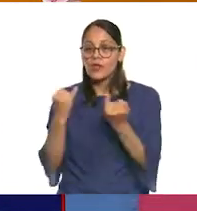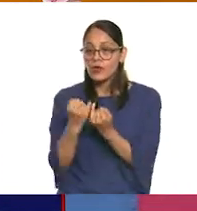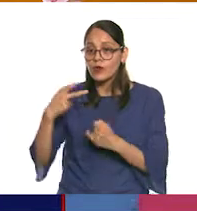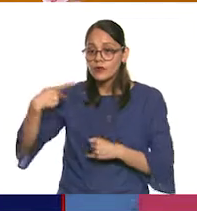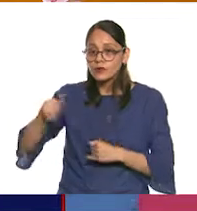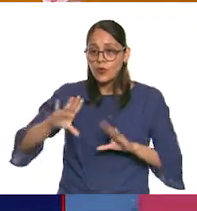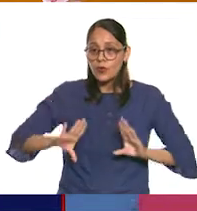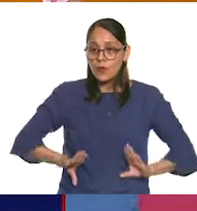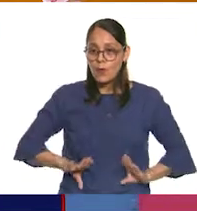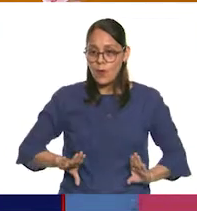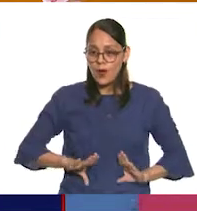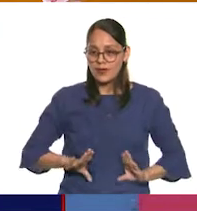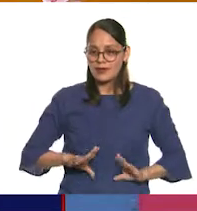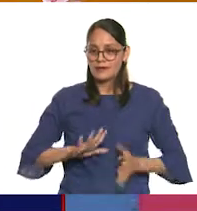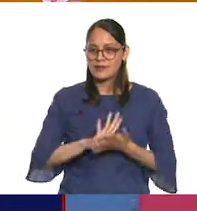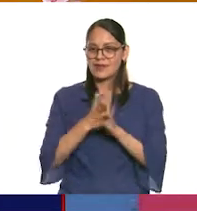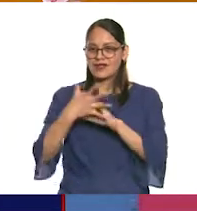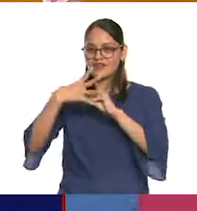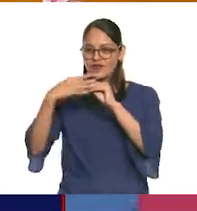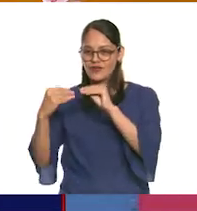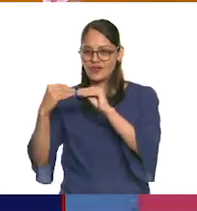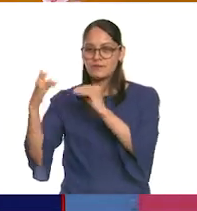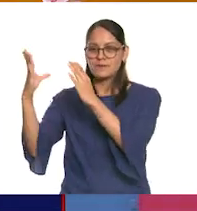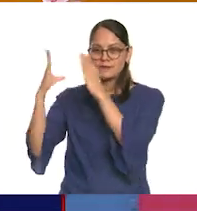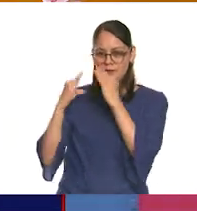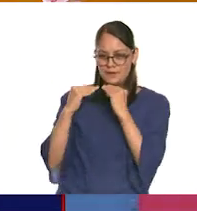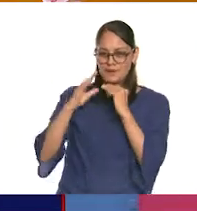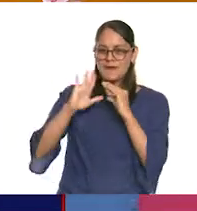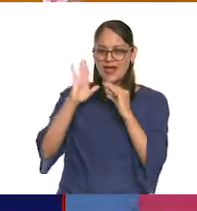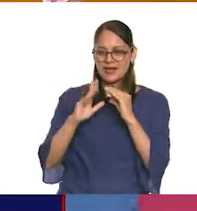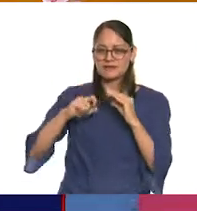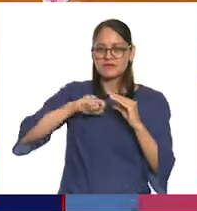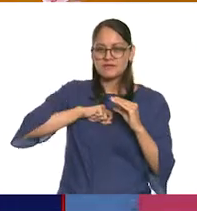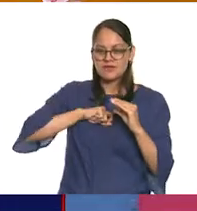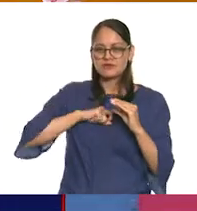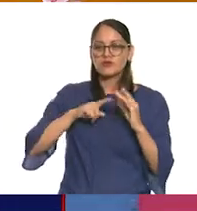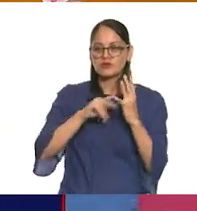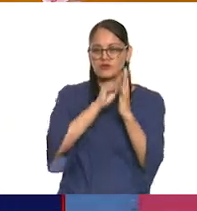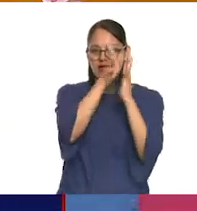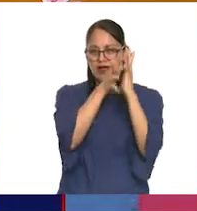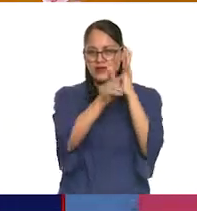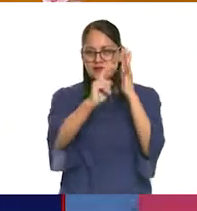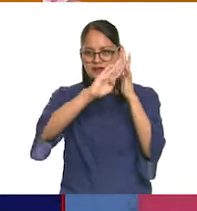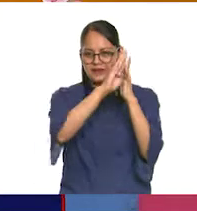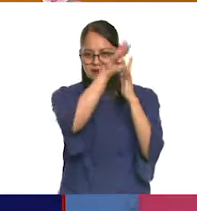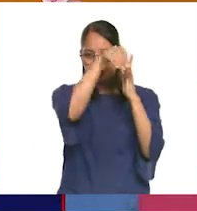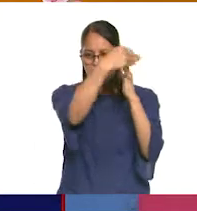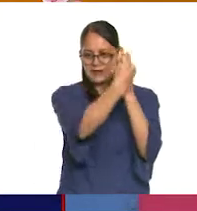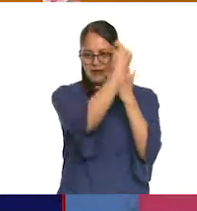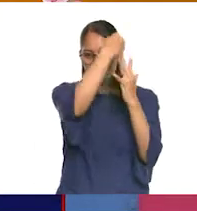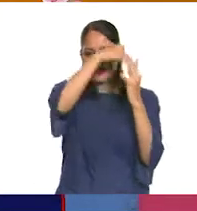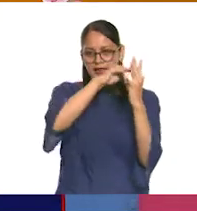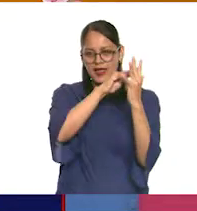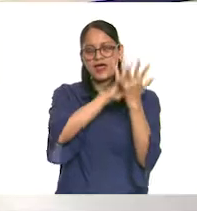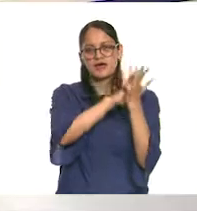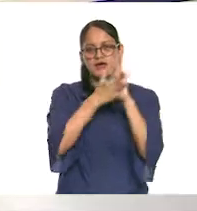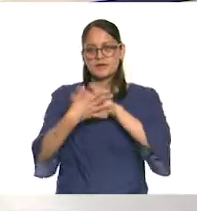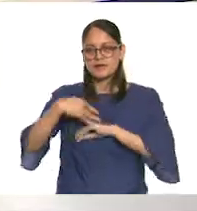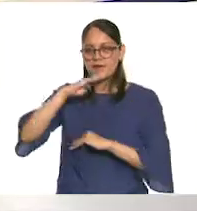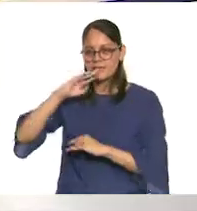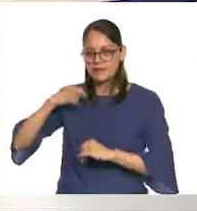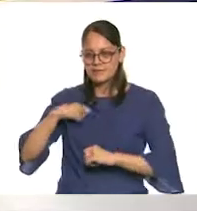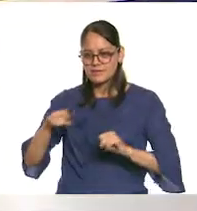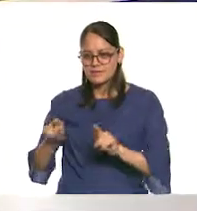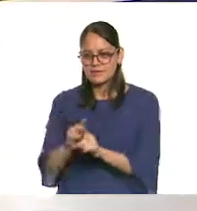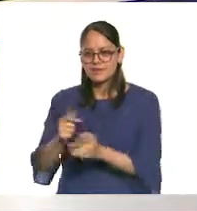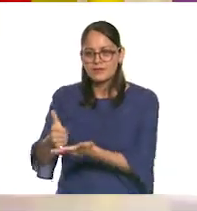convierta en una guía a nuestro camino, entrelazándose entre las ramas de un árbol. Así es, mamá. ¡Guau! ¡Qué